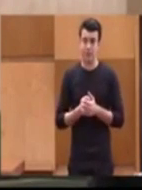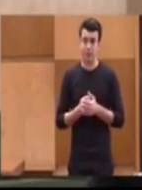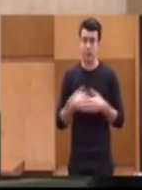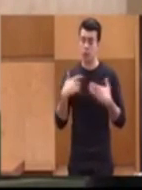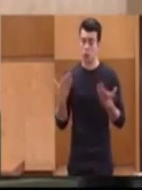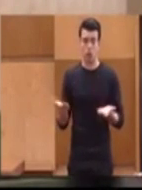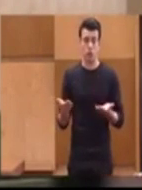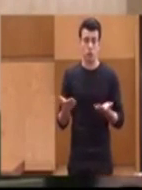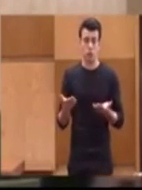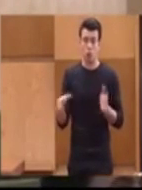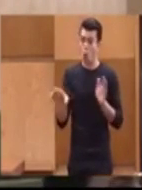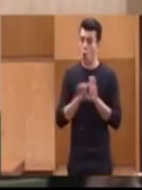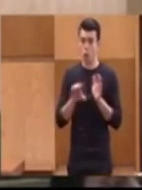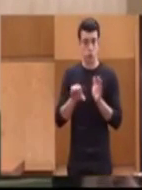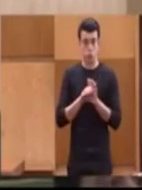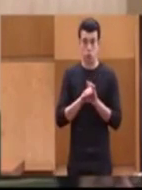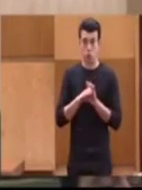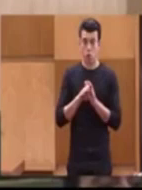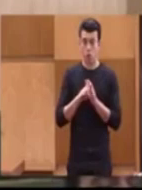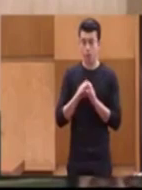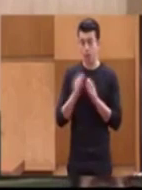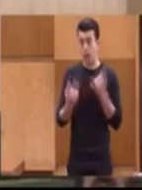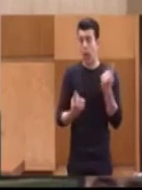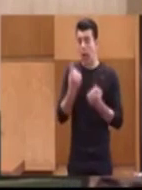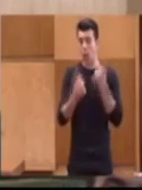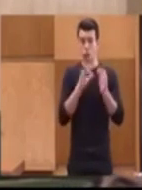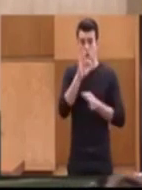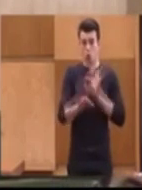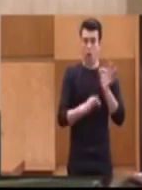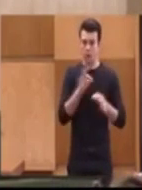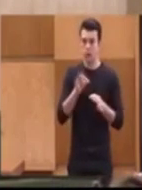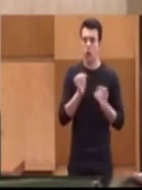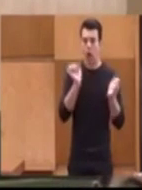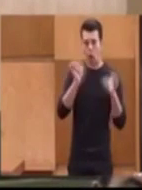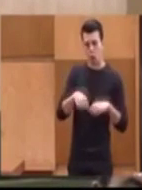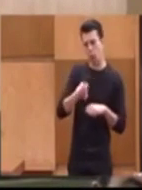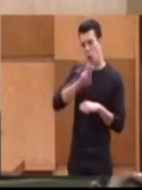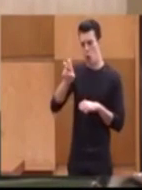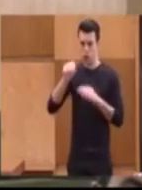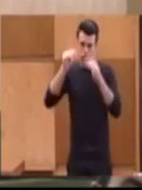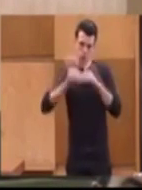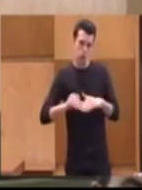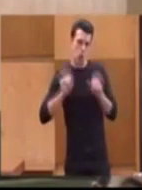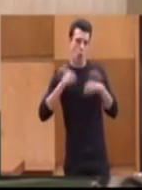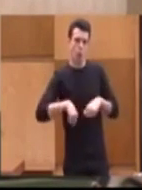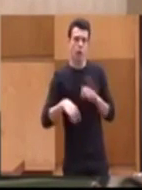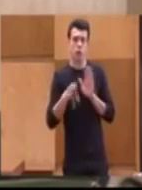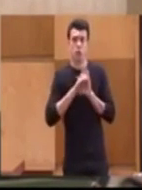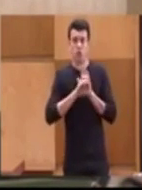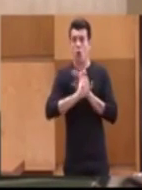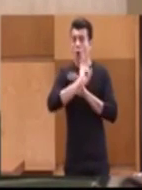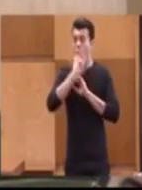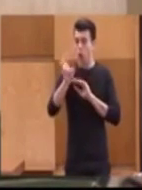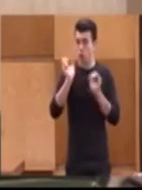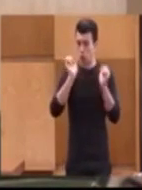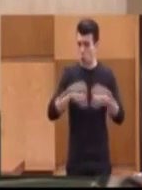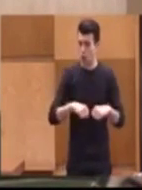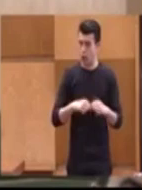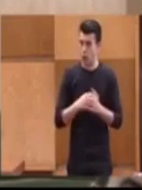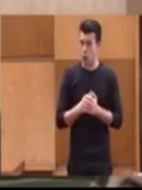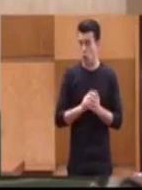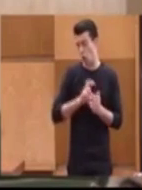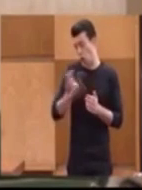en la Constitución? Algunas organizaciones de la MERP están más de acuerdo que otras con la Constitución. Unos están de acuerdo